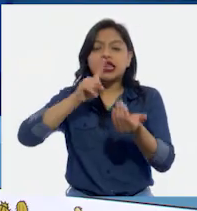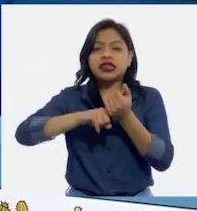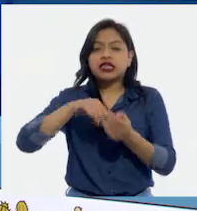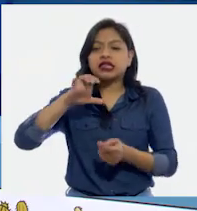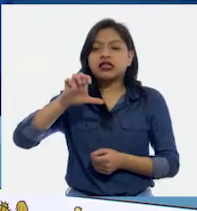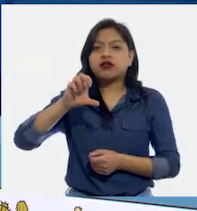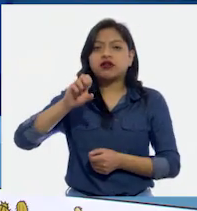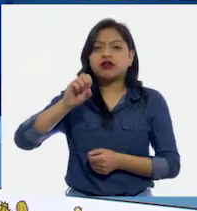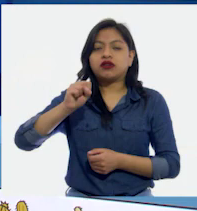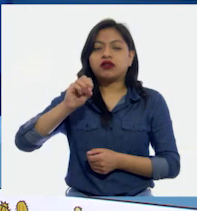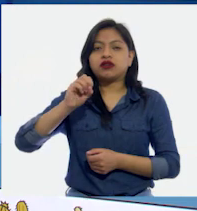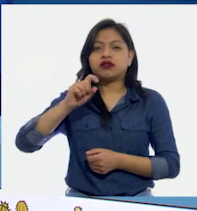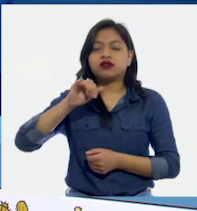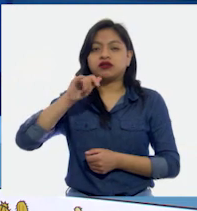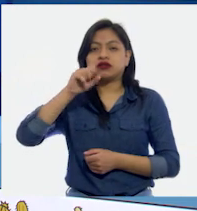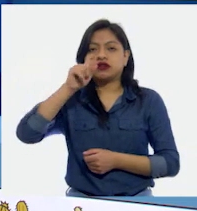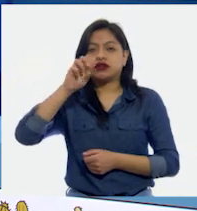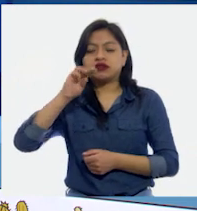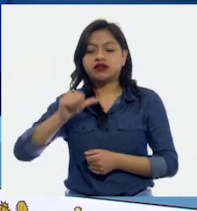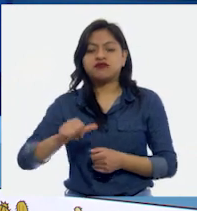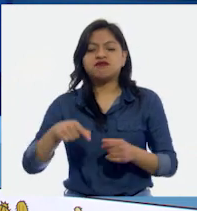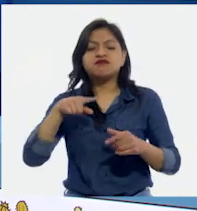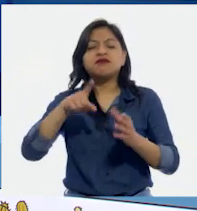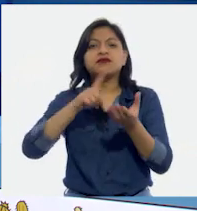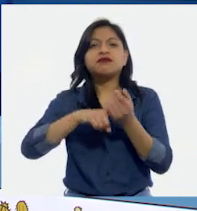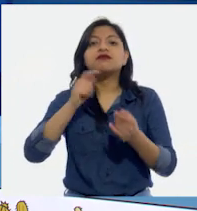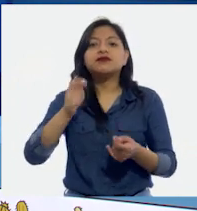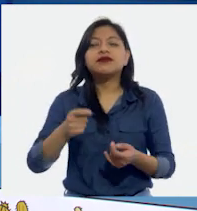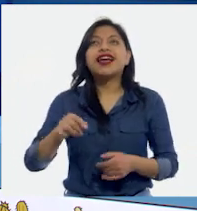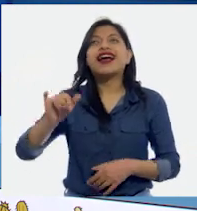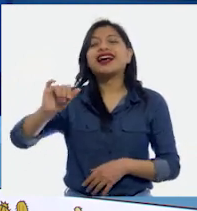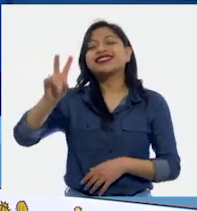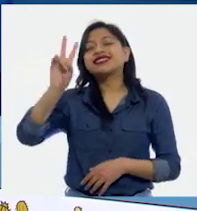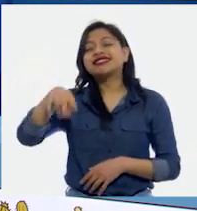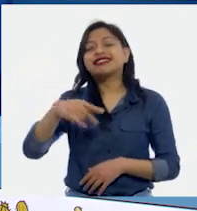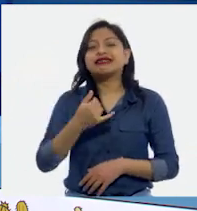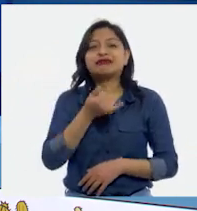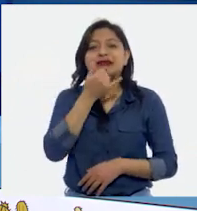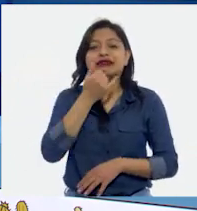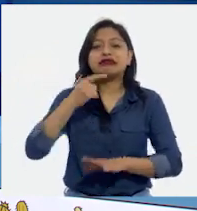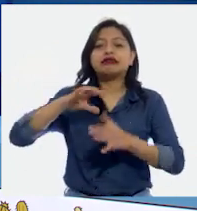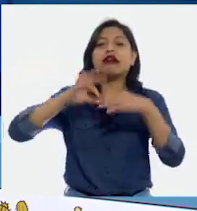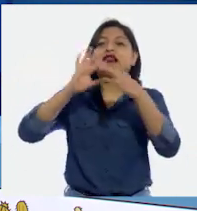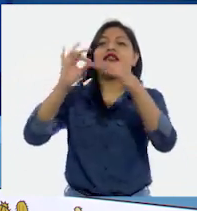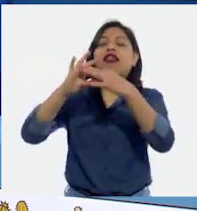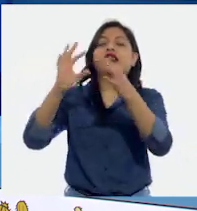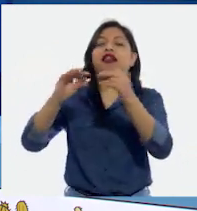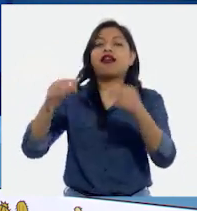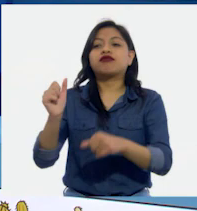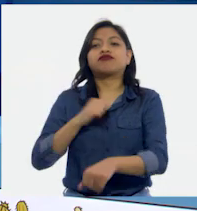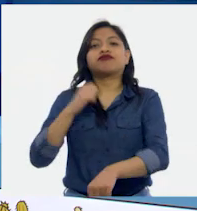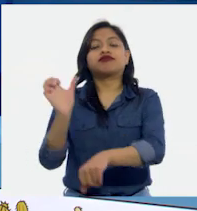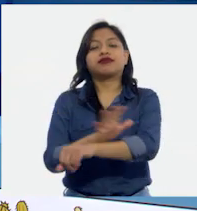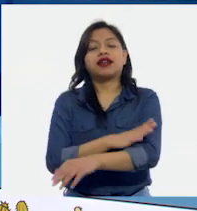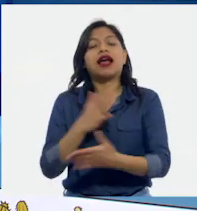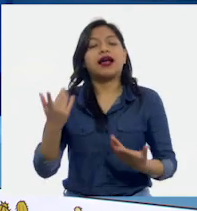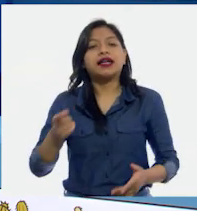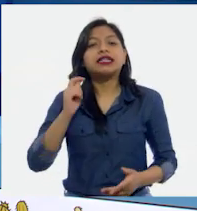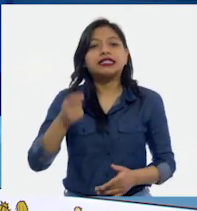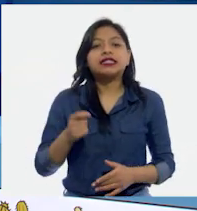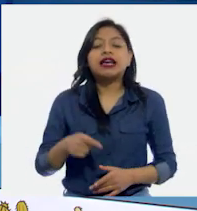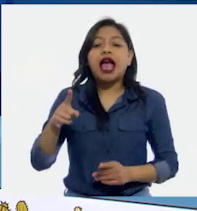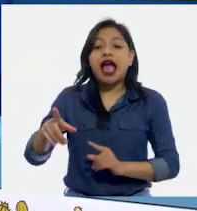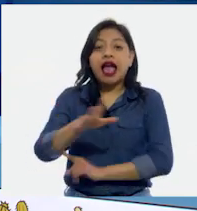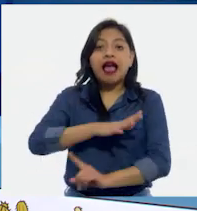Ah, sí es cierto, maestro, perdón. Me emocioné mucho con el video y olvidé la respuesta. En un ecosistema